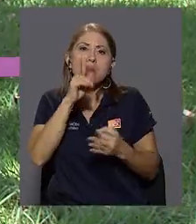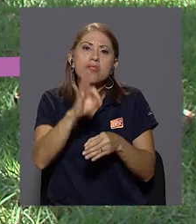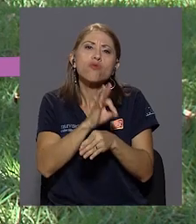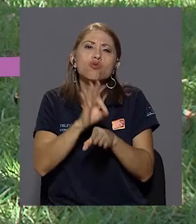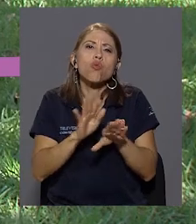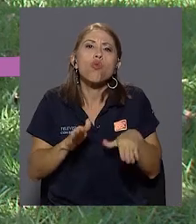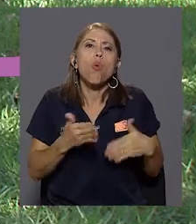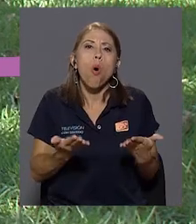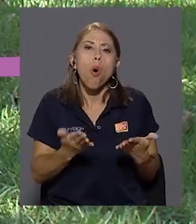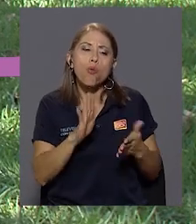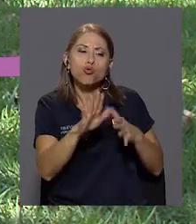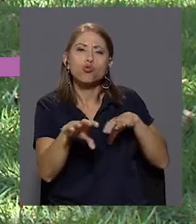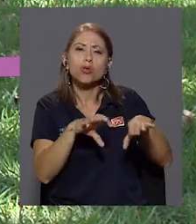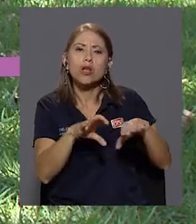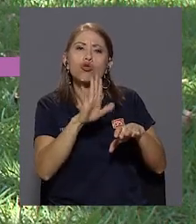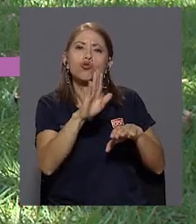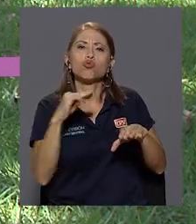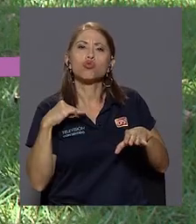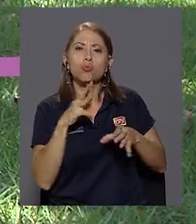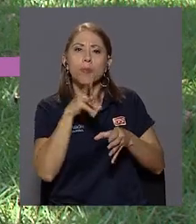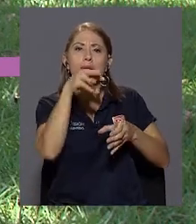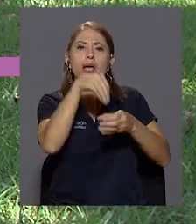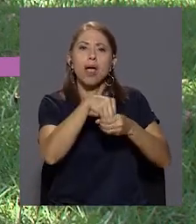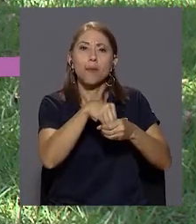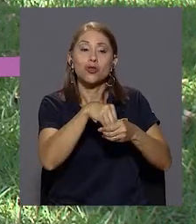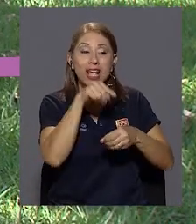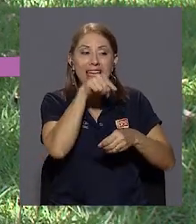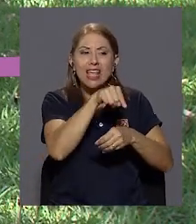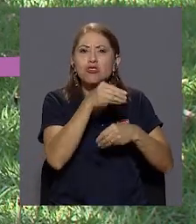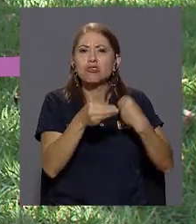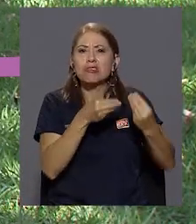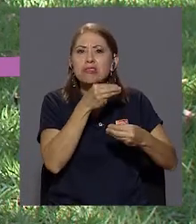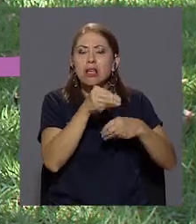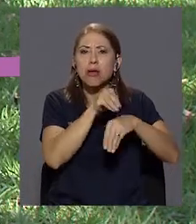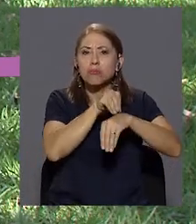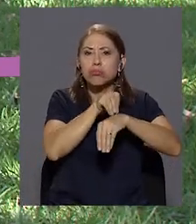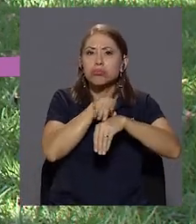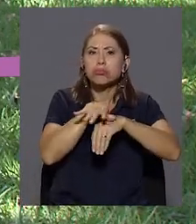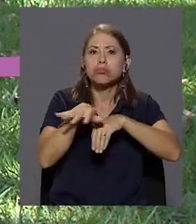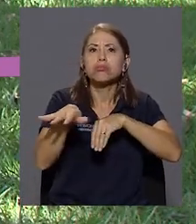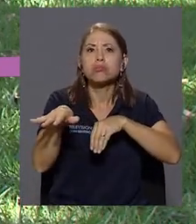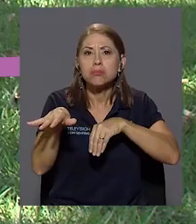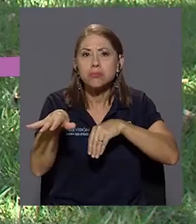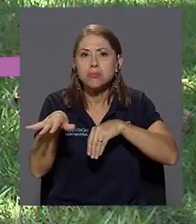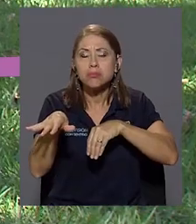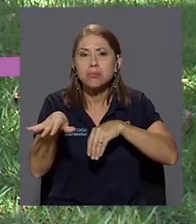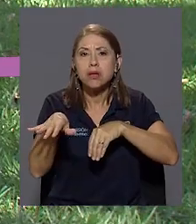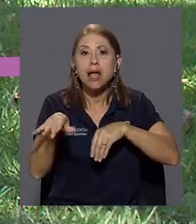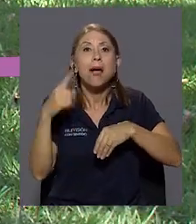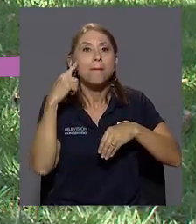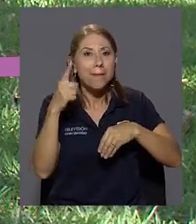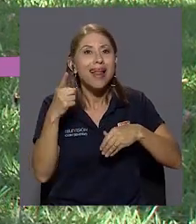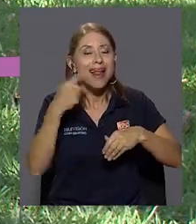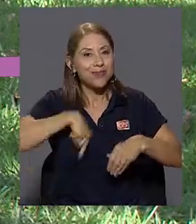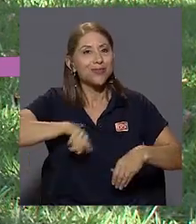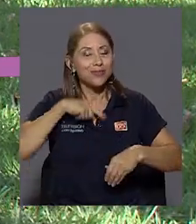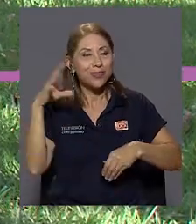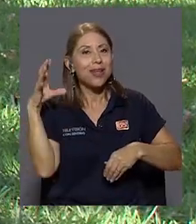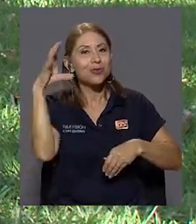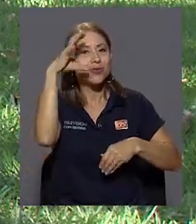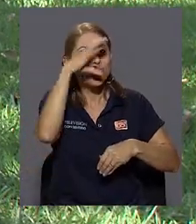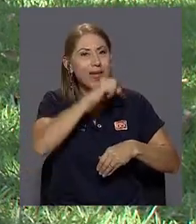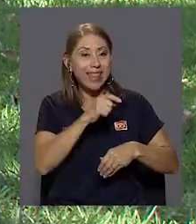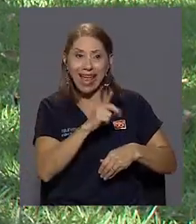la dinámica, los miembros, qué factores podrían estar influenciando en que la familia, como para descartar que la familia sea ese